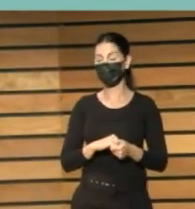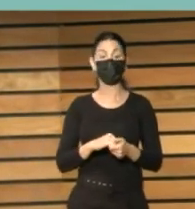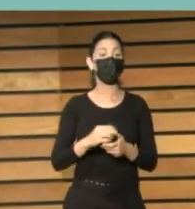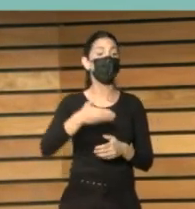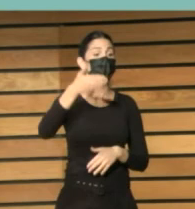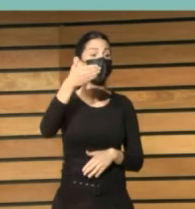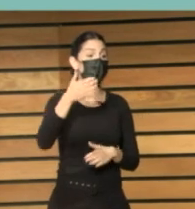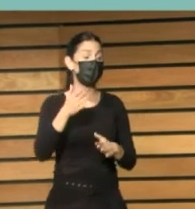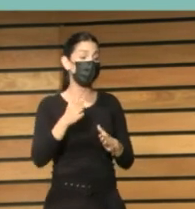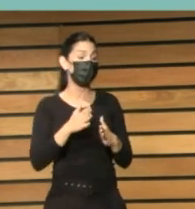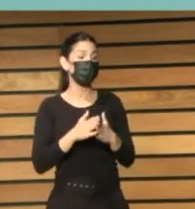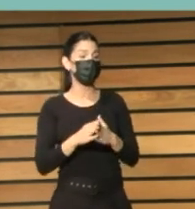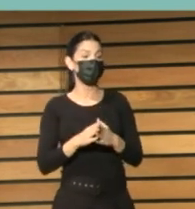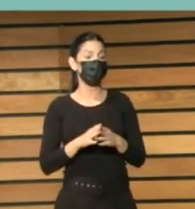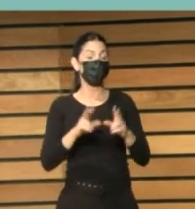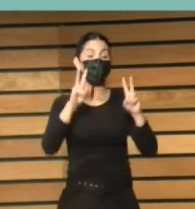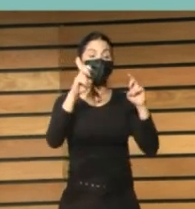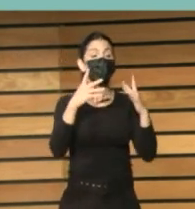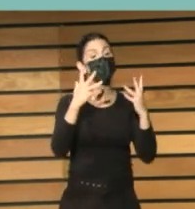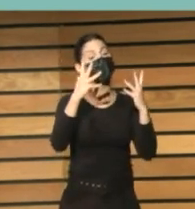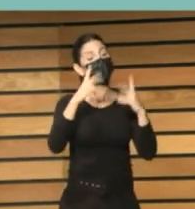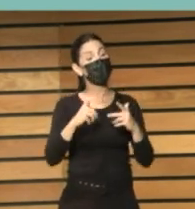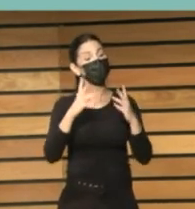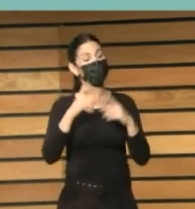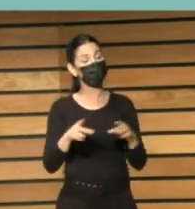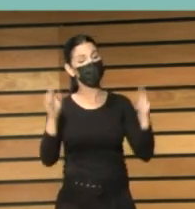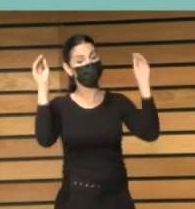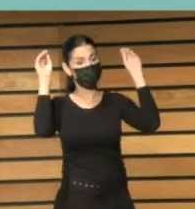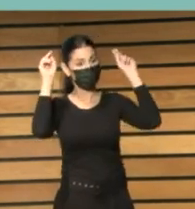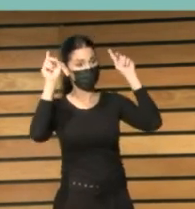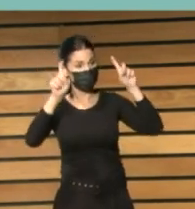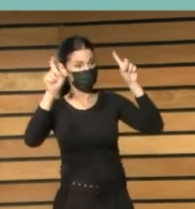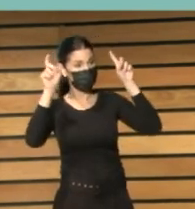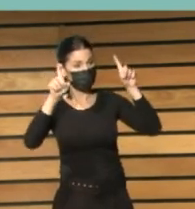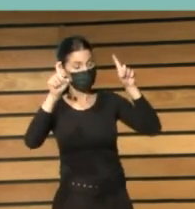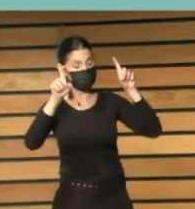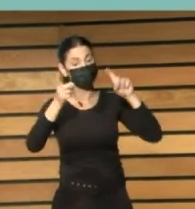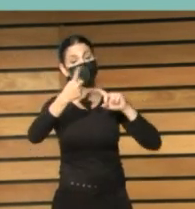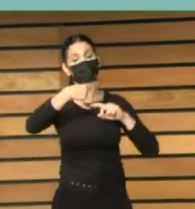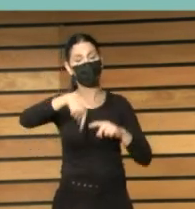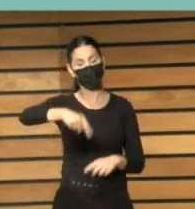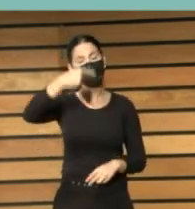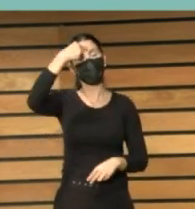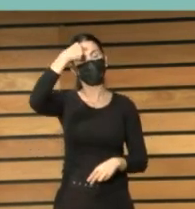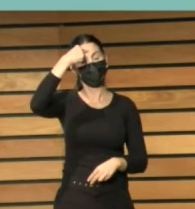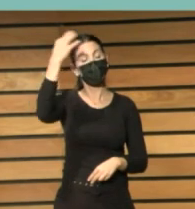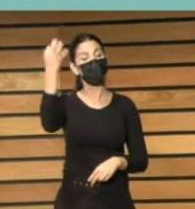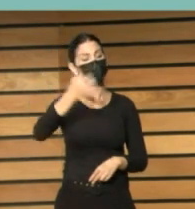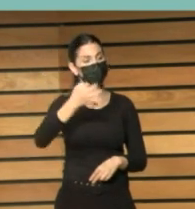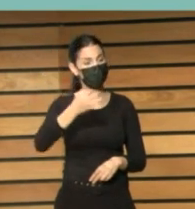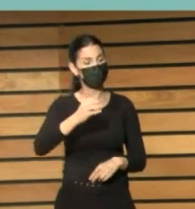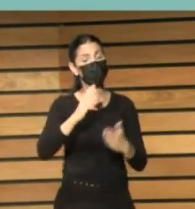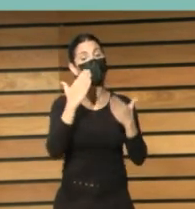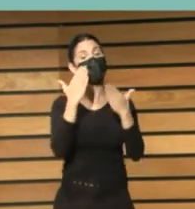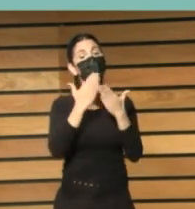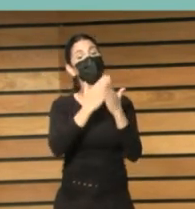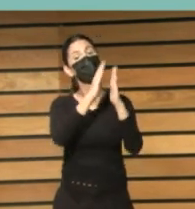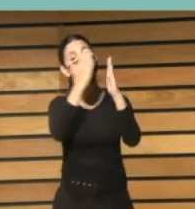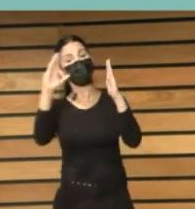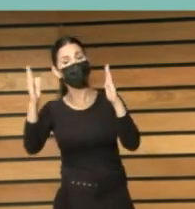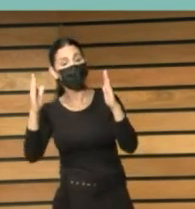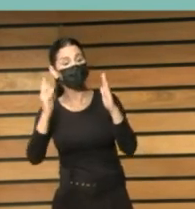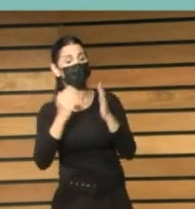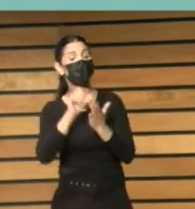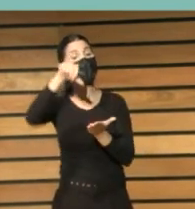que es que la propia administración educativa sea consciente de que las bibliotecas de los centros docentes tienen que